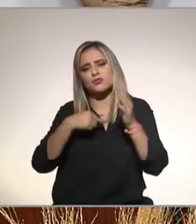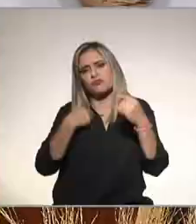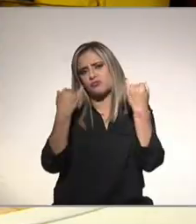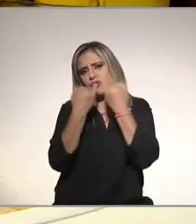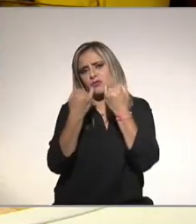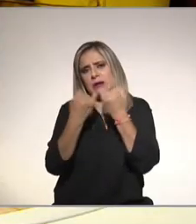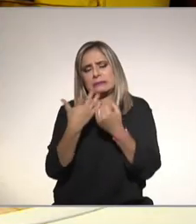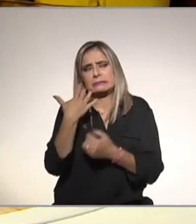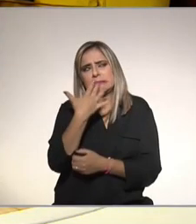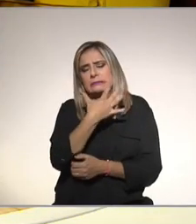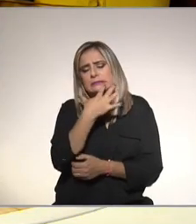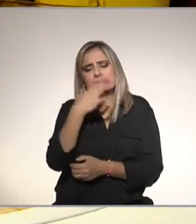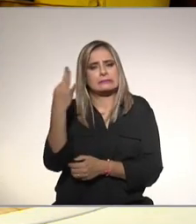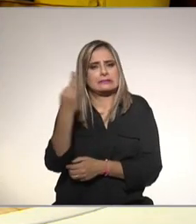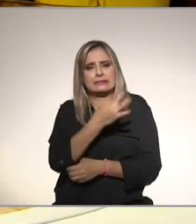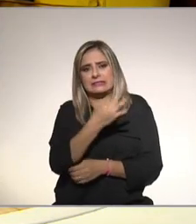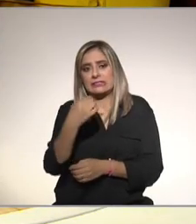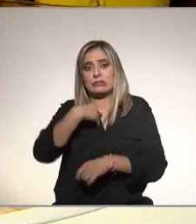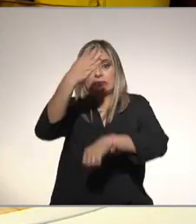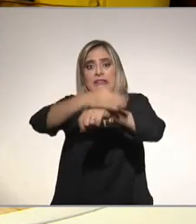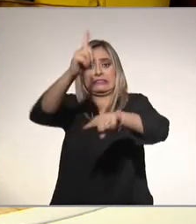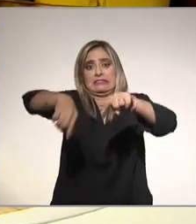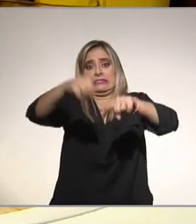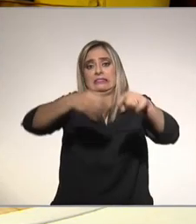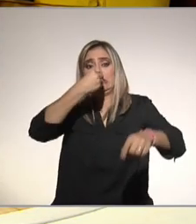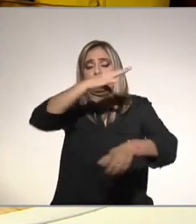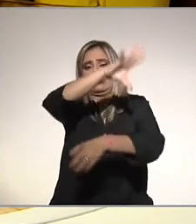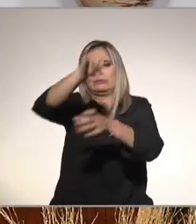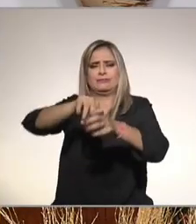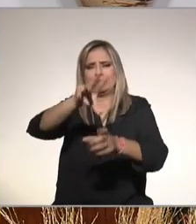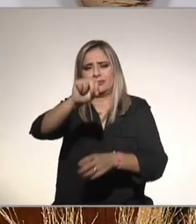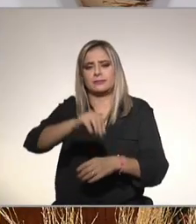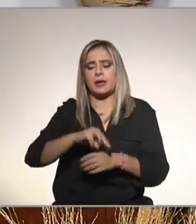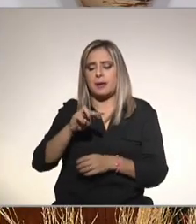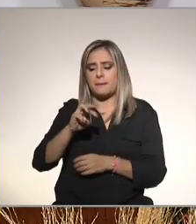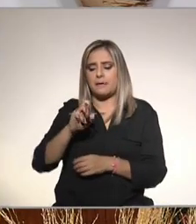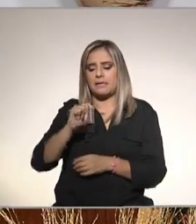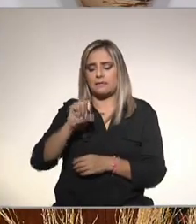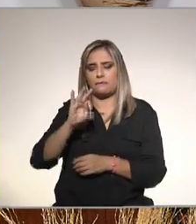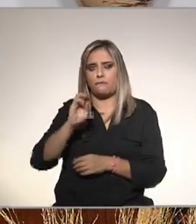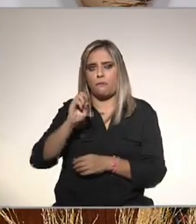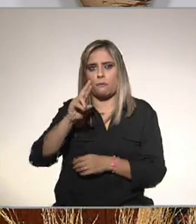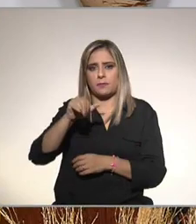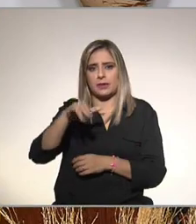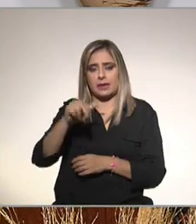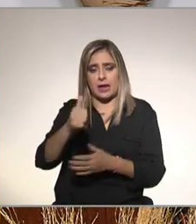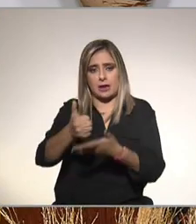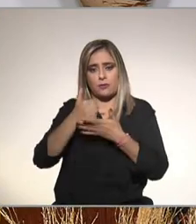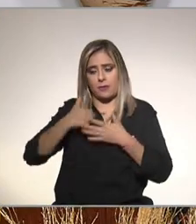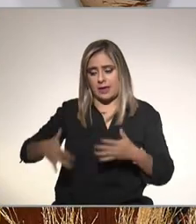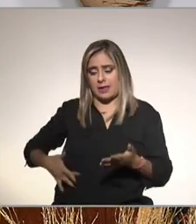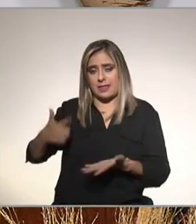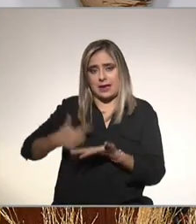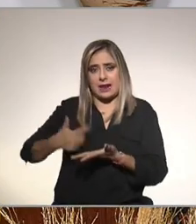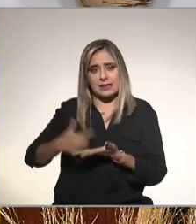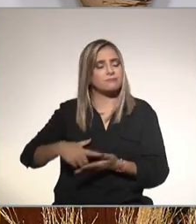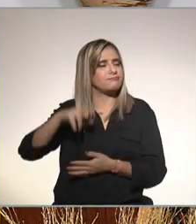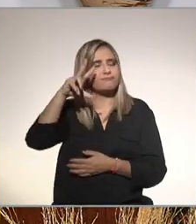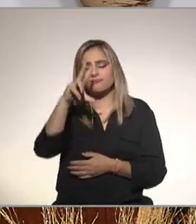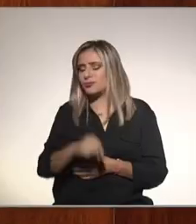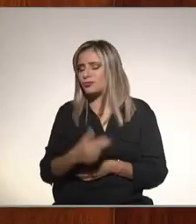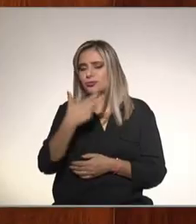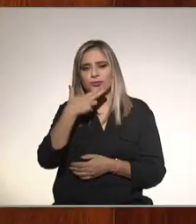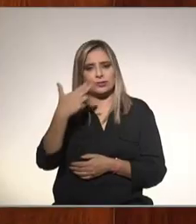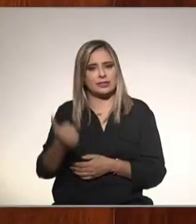parece una delicia no estamos aquí castigando a nadie la metformina sirve para el hígado graso tampoco sirve para el hígado